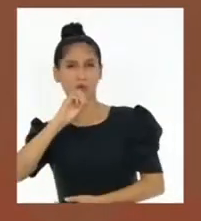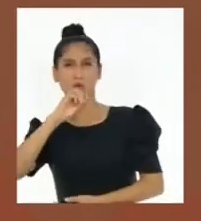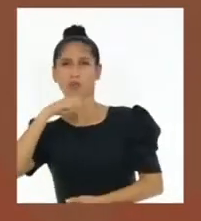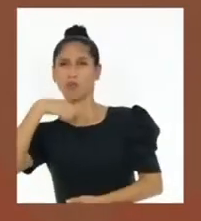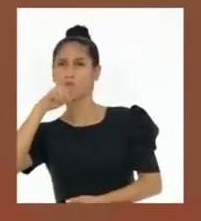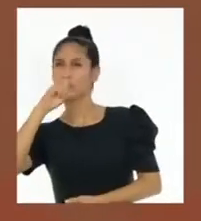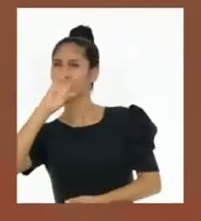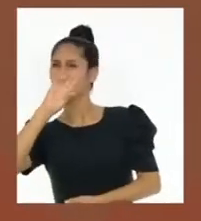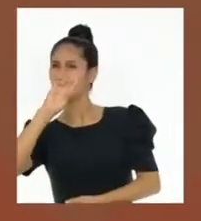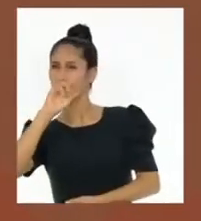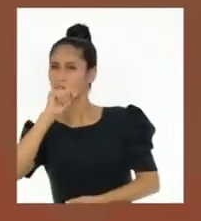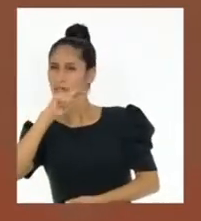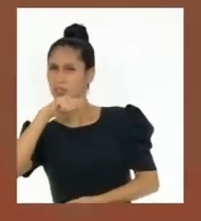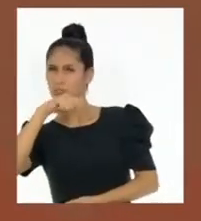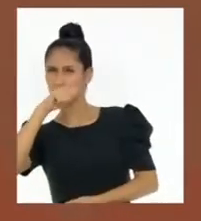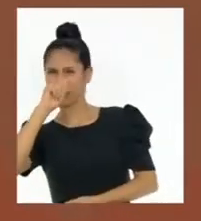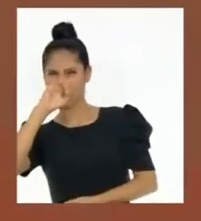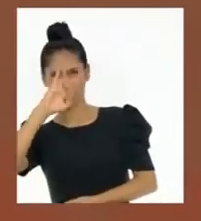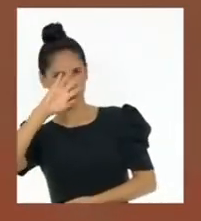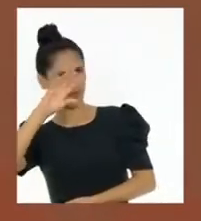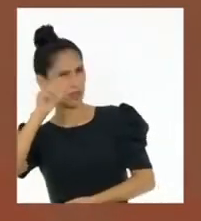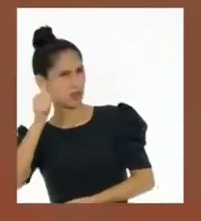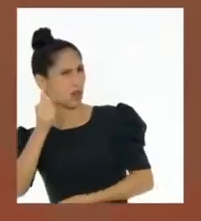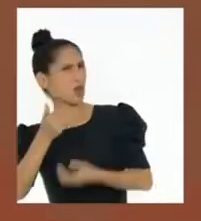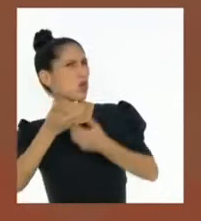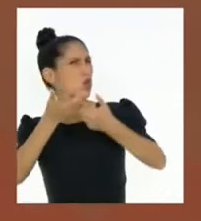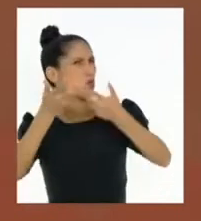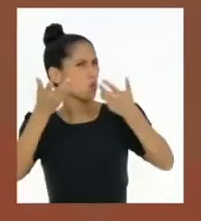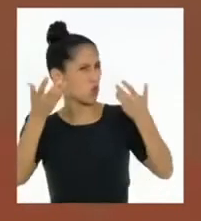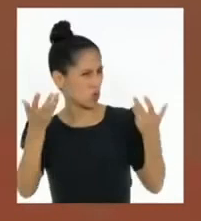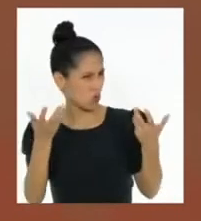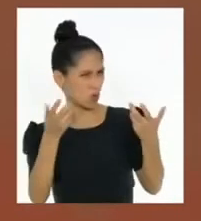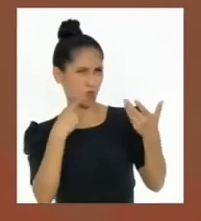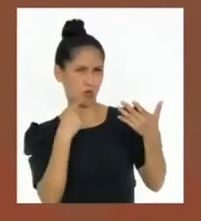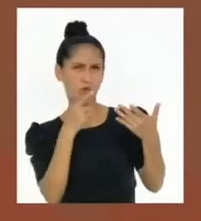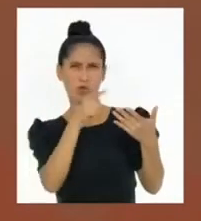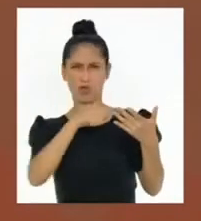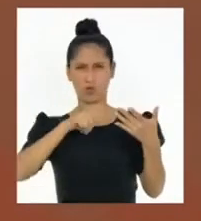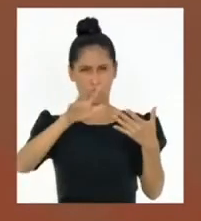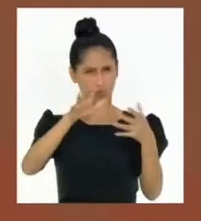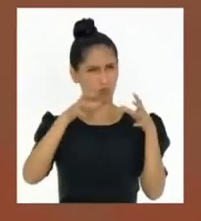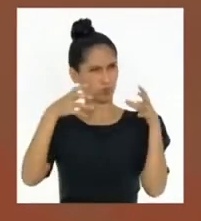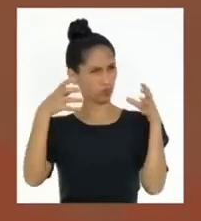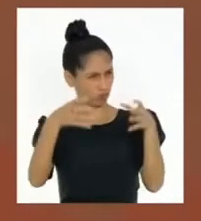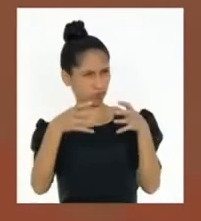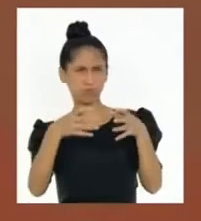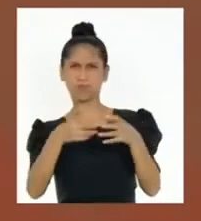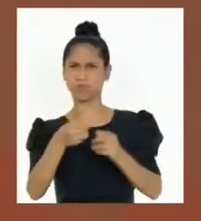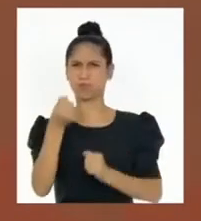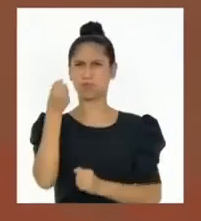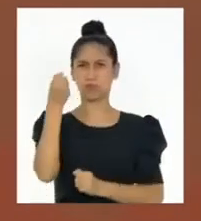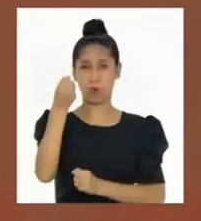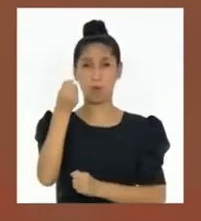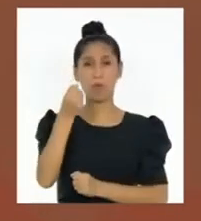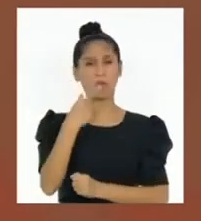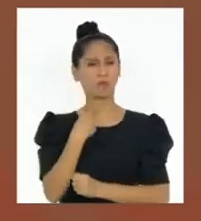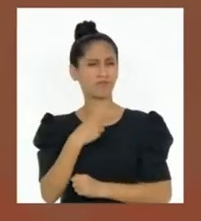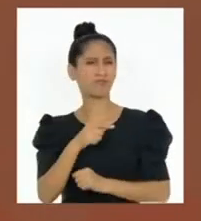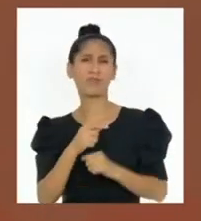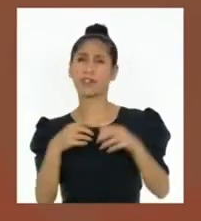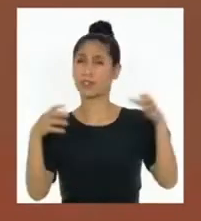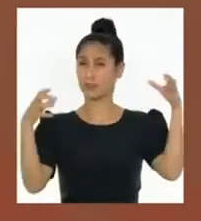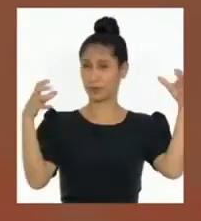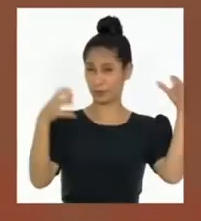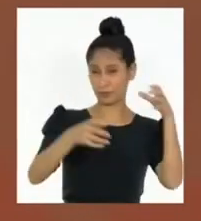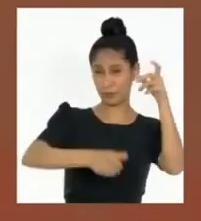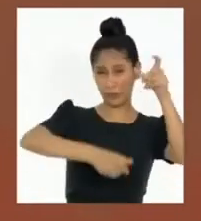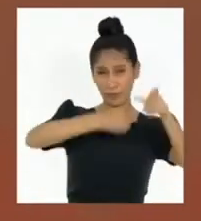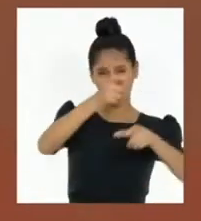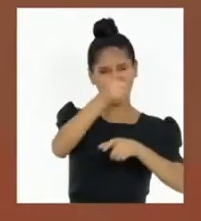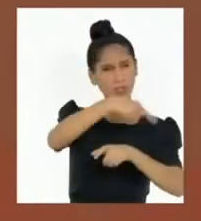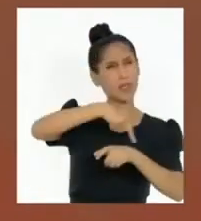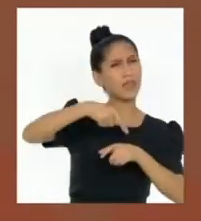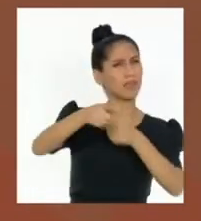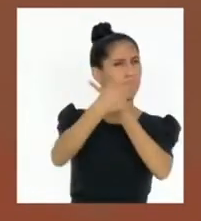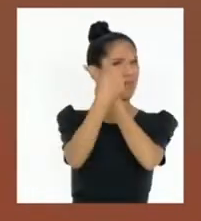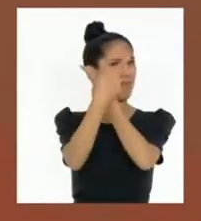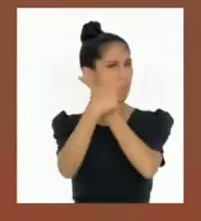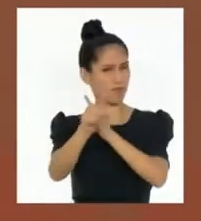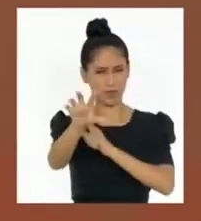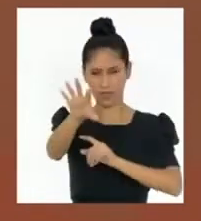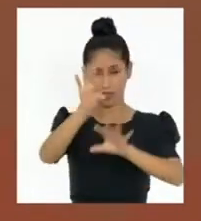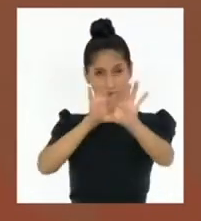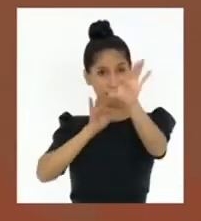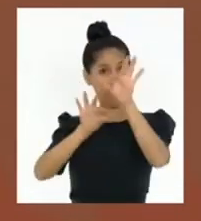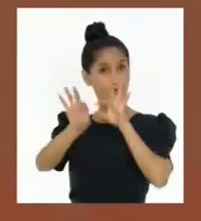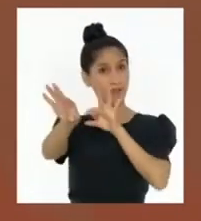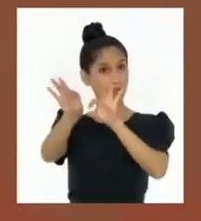ha permitido tanto la alternancia en el poder. Gracias a elecciones libres, como además al ejercicio